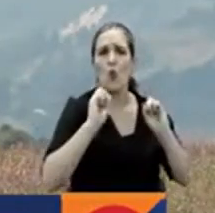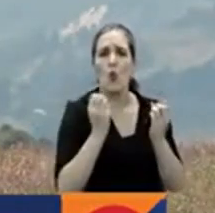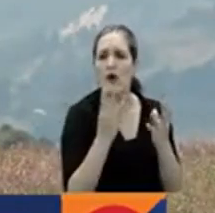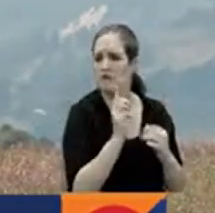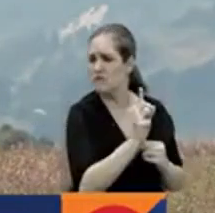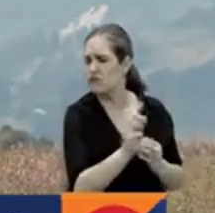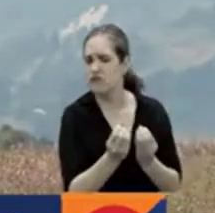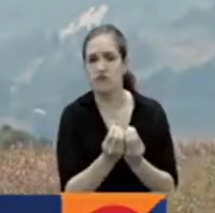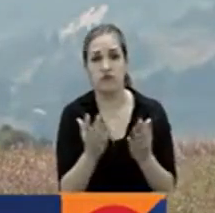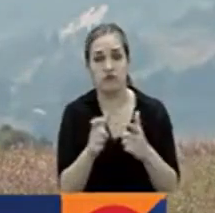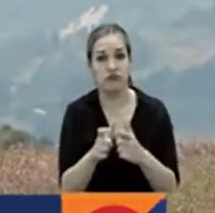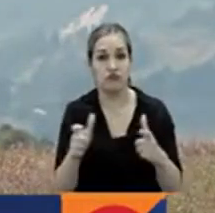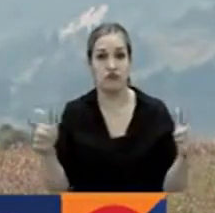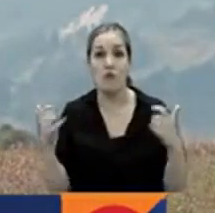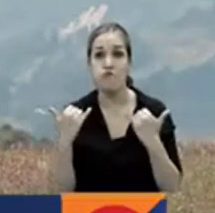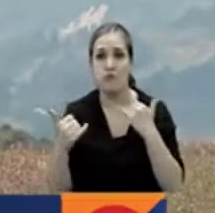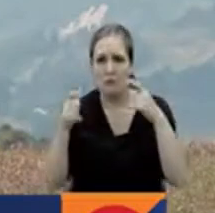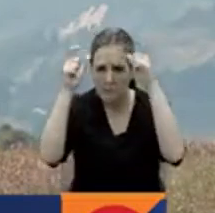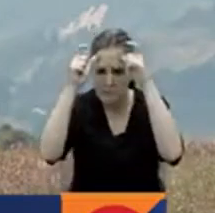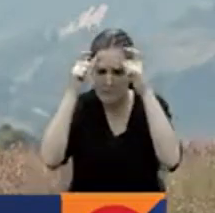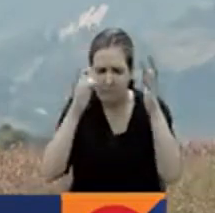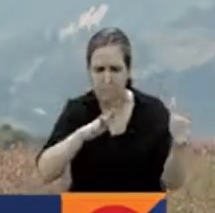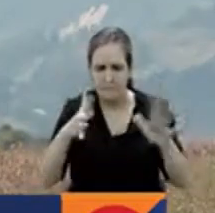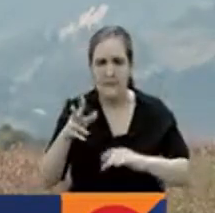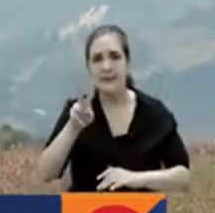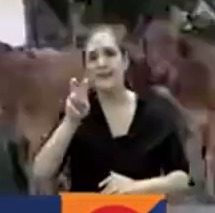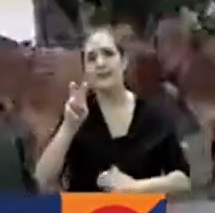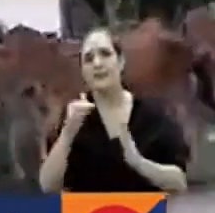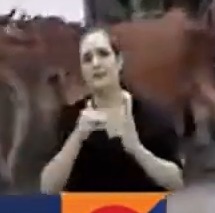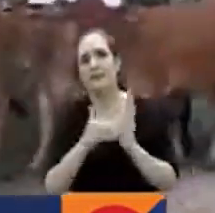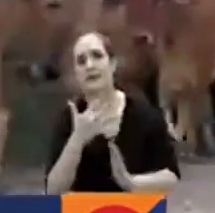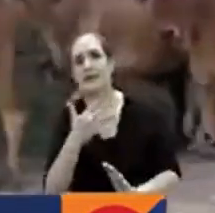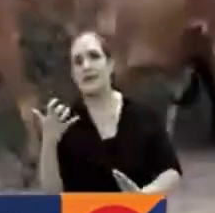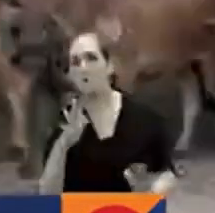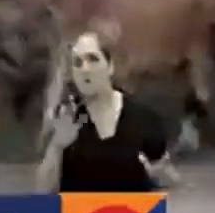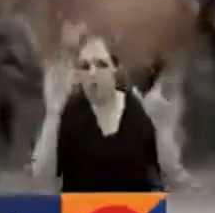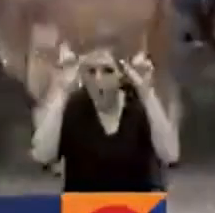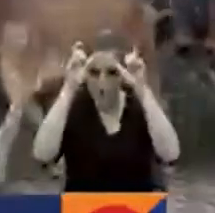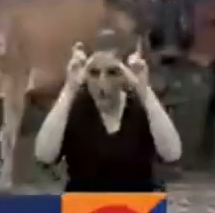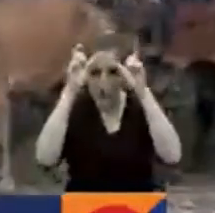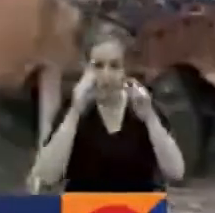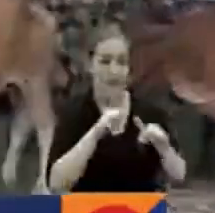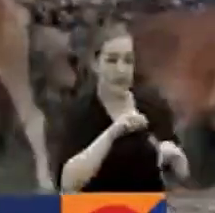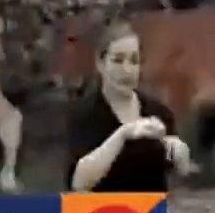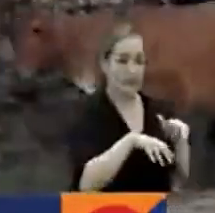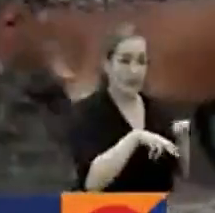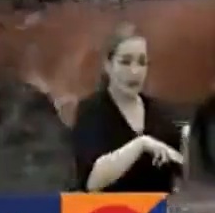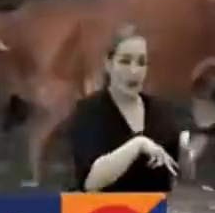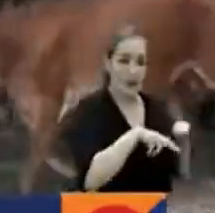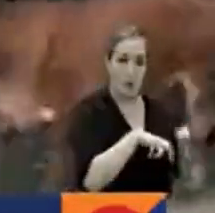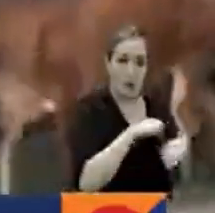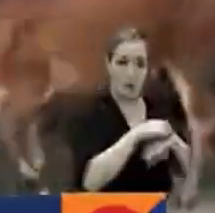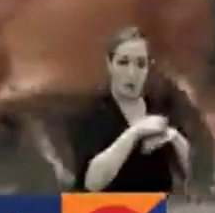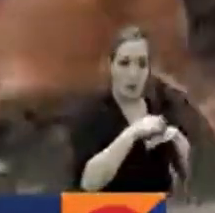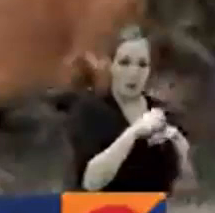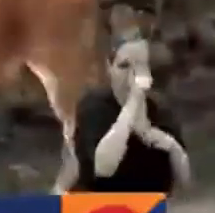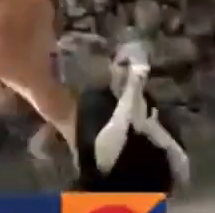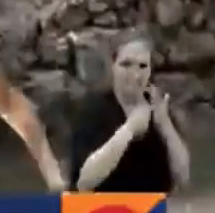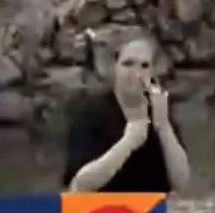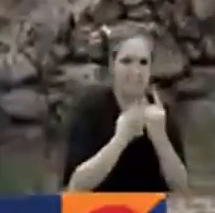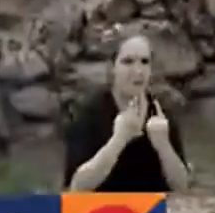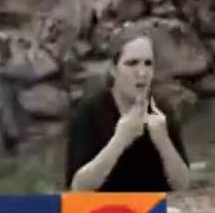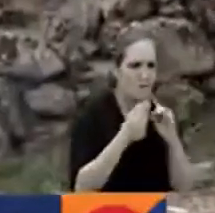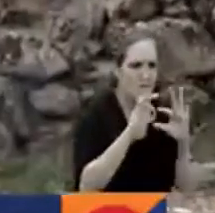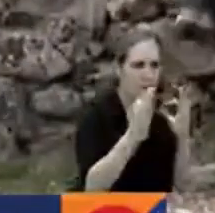de animales allí en este sector. estima que está por el orden de los 7.500. Por su parte, la Secretaría de Agricultura del Tolima trabaja con las familias